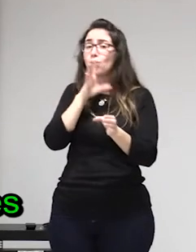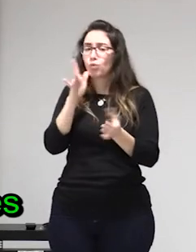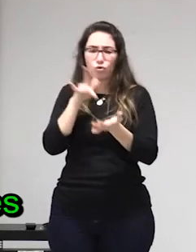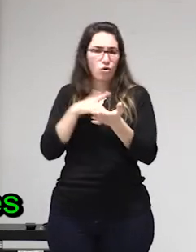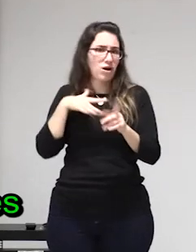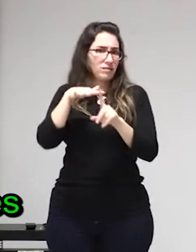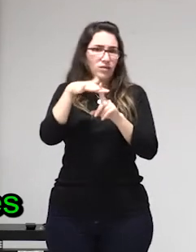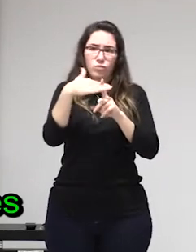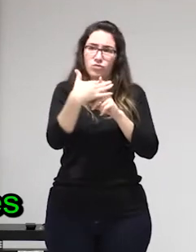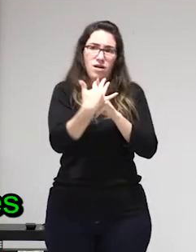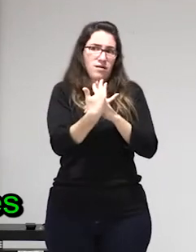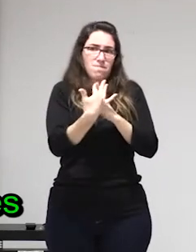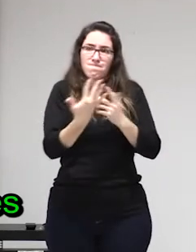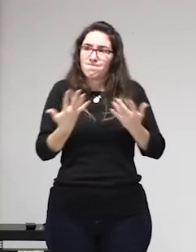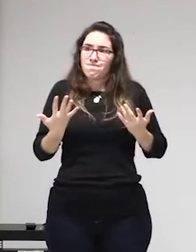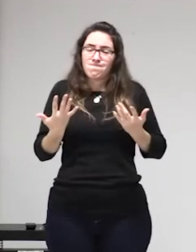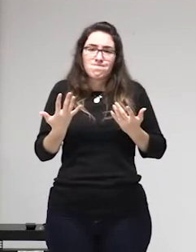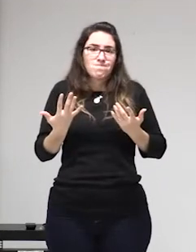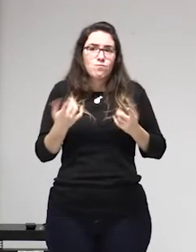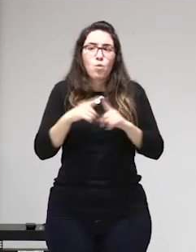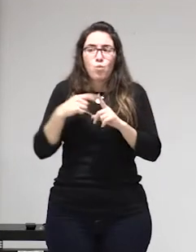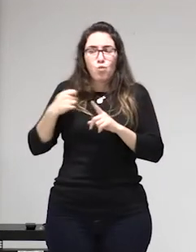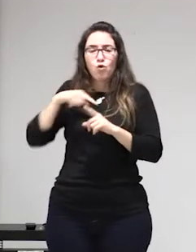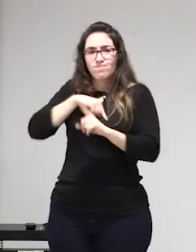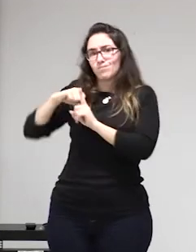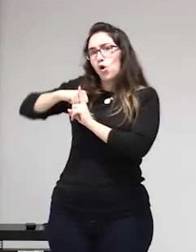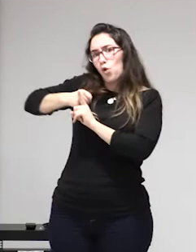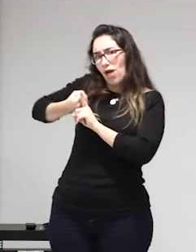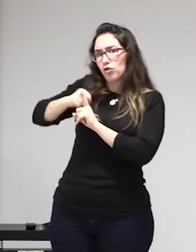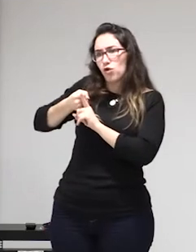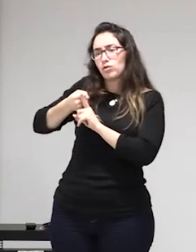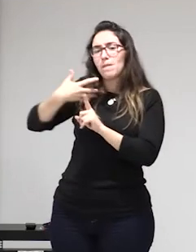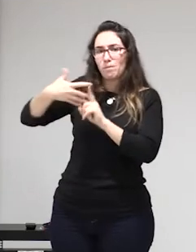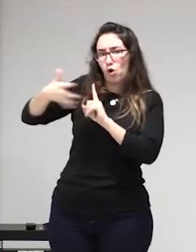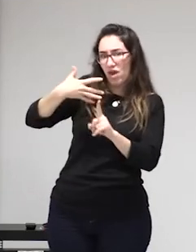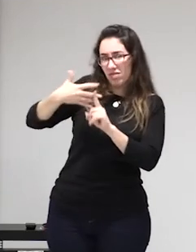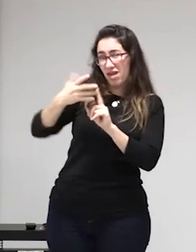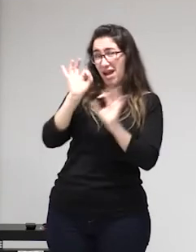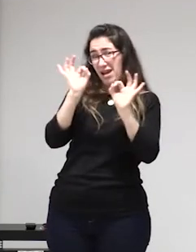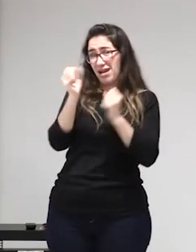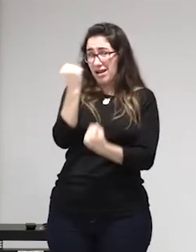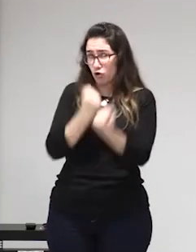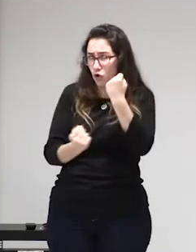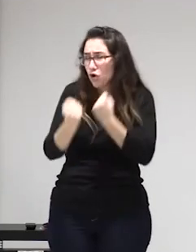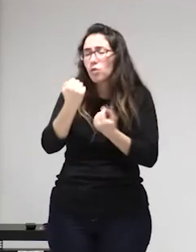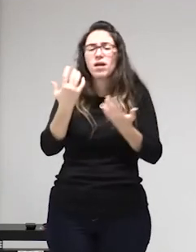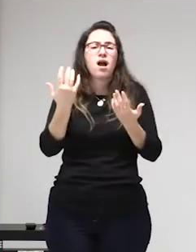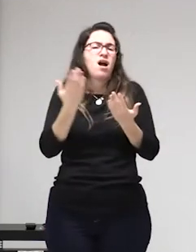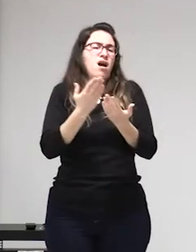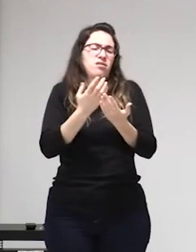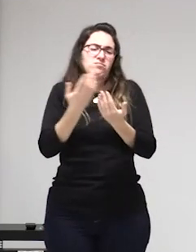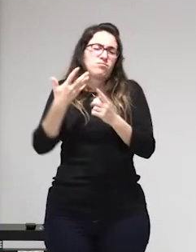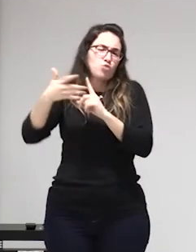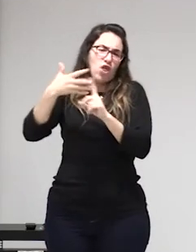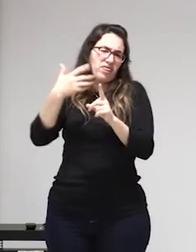personas que no son capaces de decidir por sí mismas en cuanto a la pregunta de si yo me considero una víctima si ahora mismo te dijera que